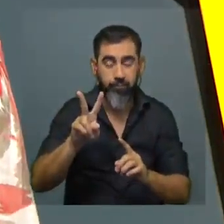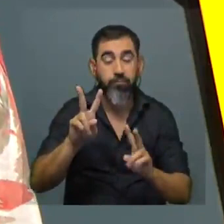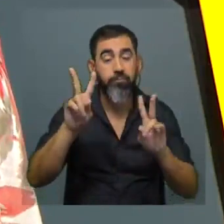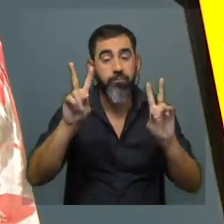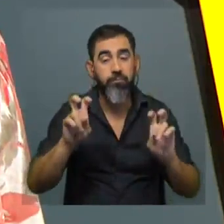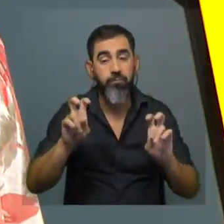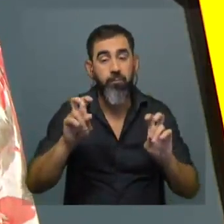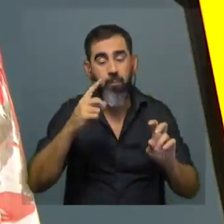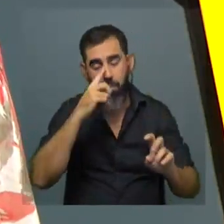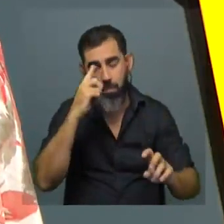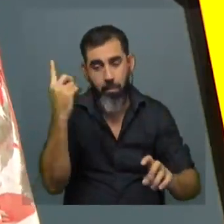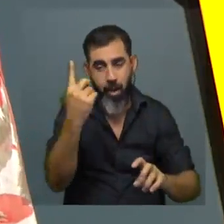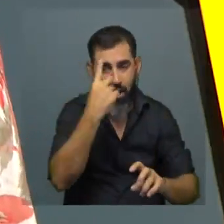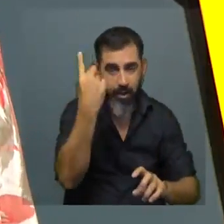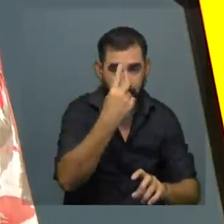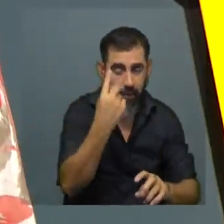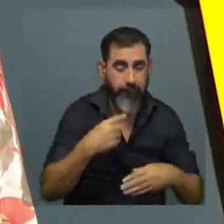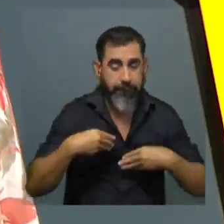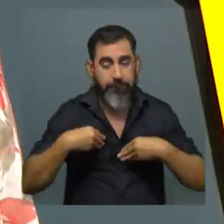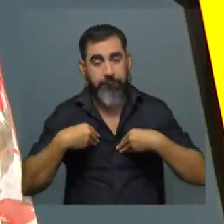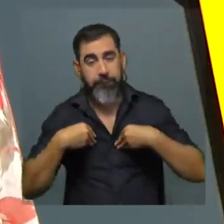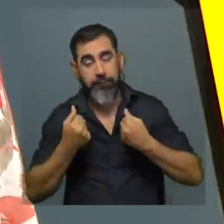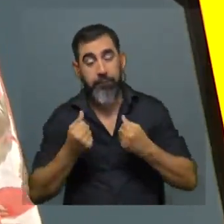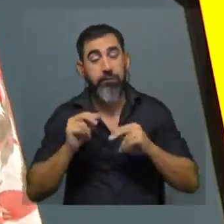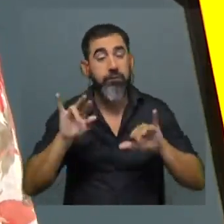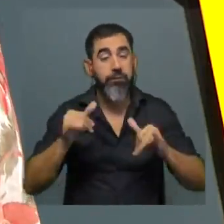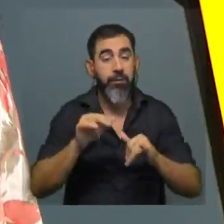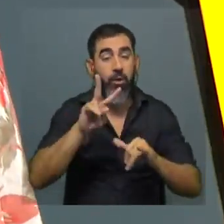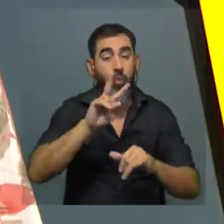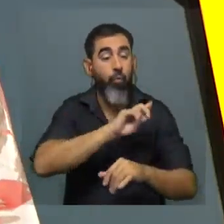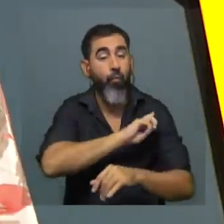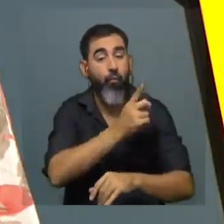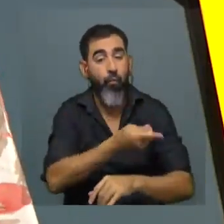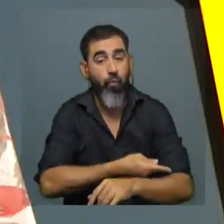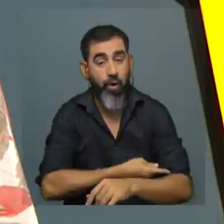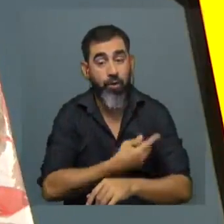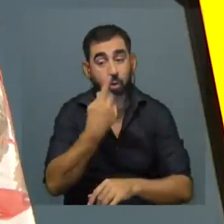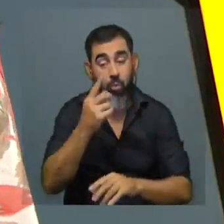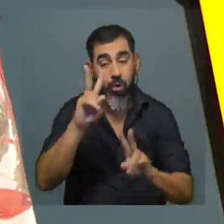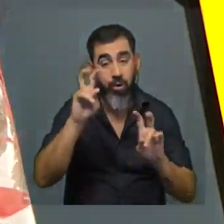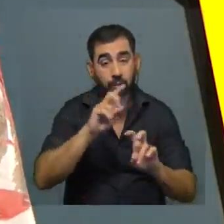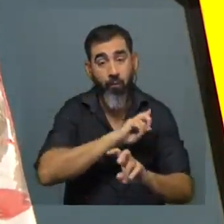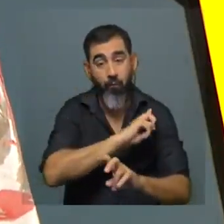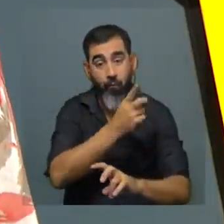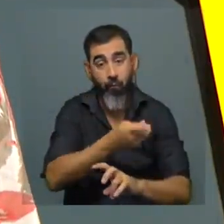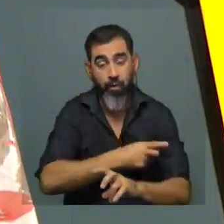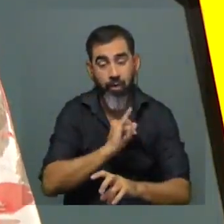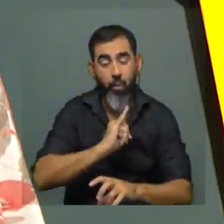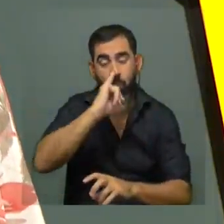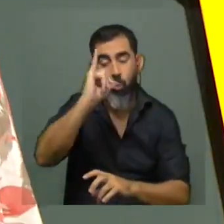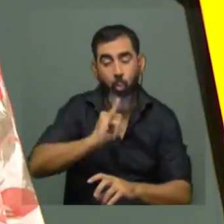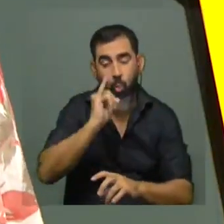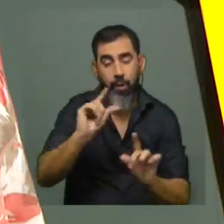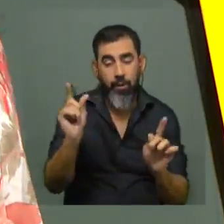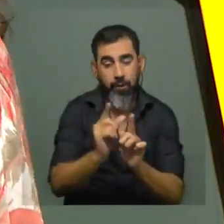del mareo de esa sensación que podemos tener ya hablamos de dos fuerzas una en particular es la que vamos a contar ahora un poquito